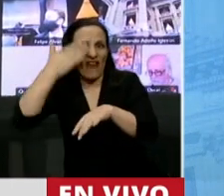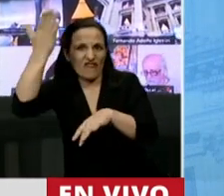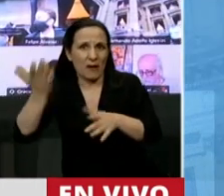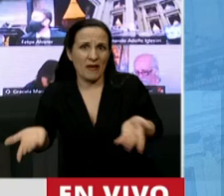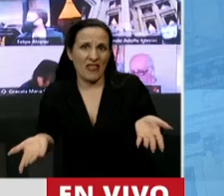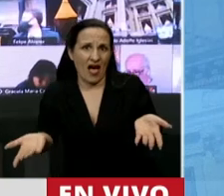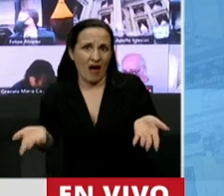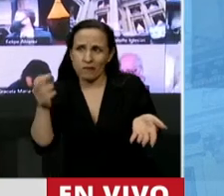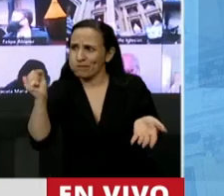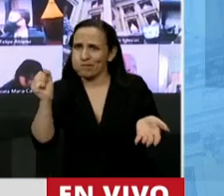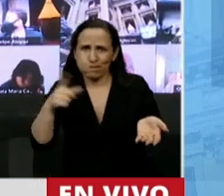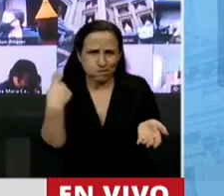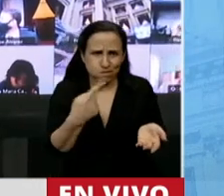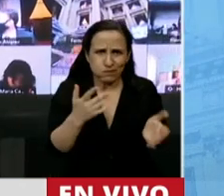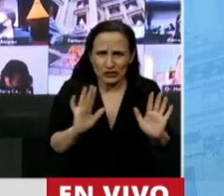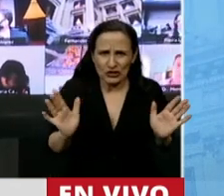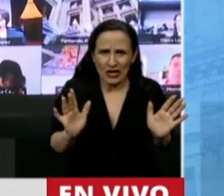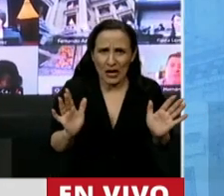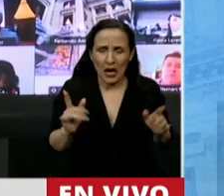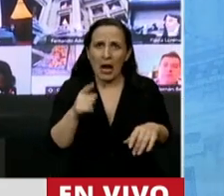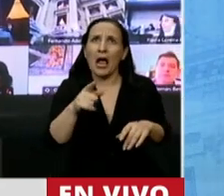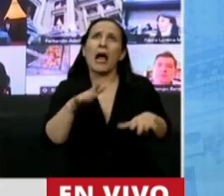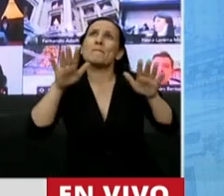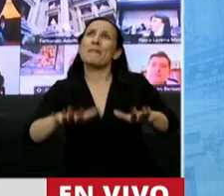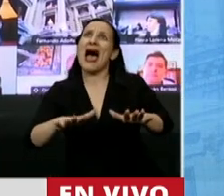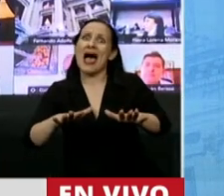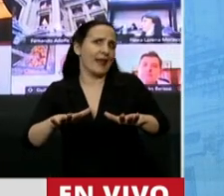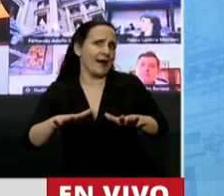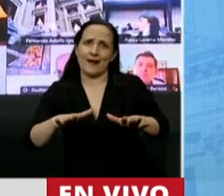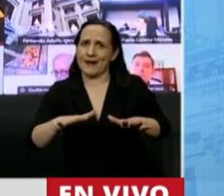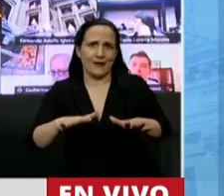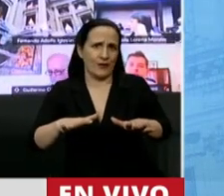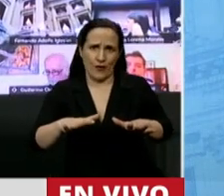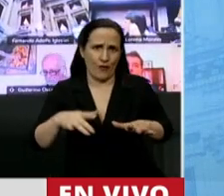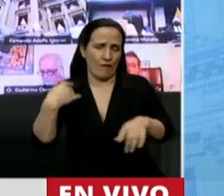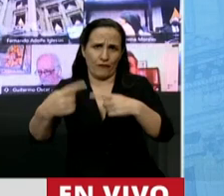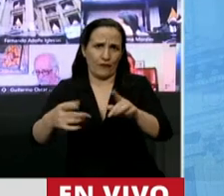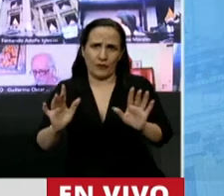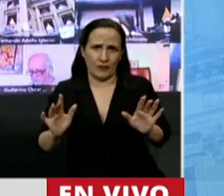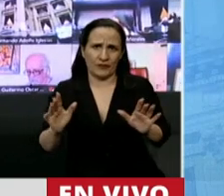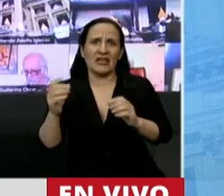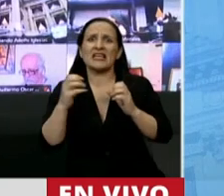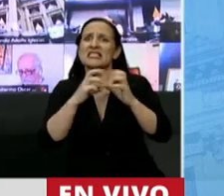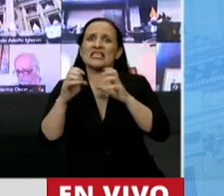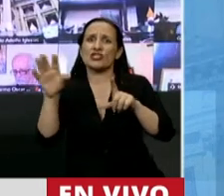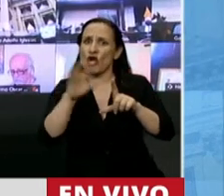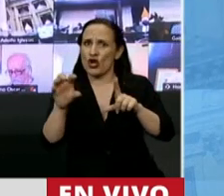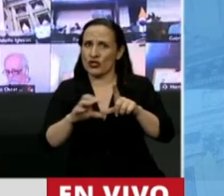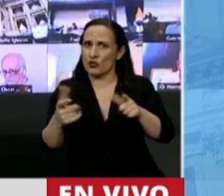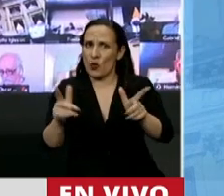No ocurrió a cualquiera. Y la Cámara no se paró solo por eso. Y no había tampoco sesiones remotas.